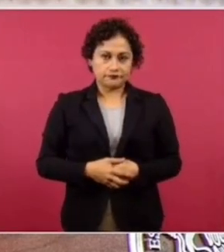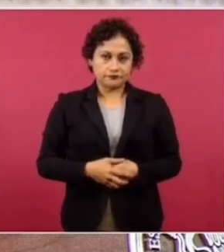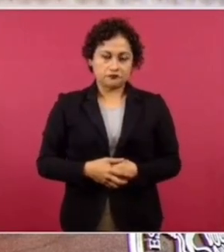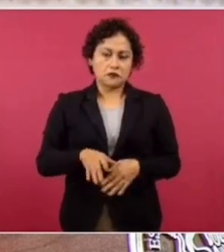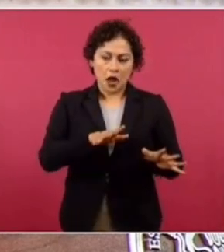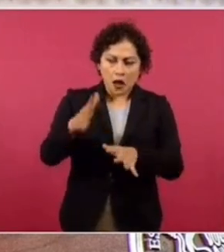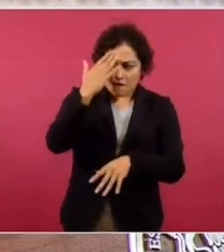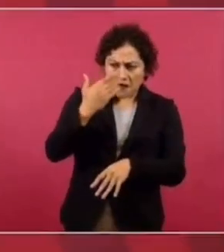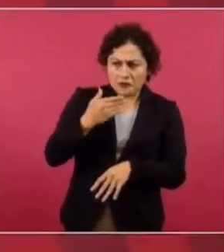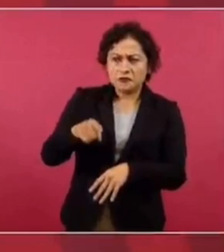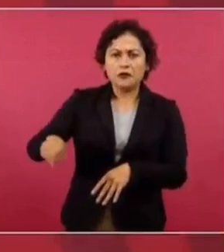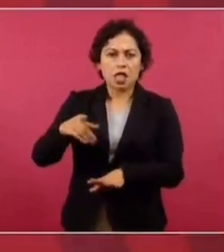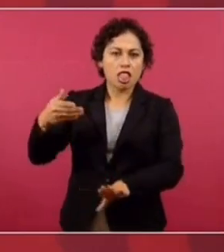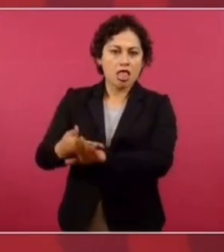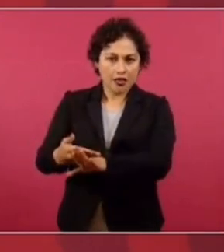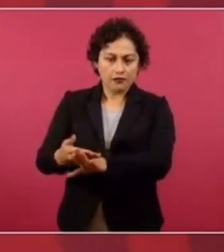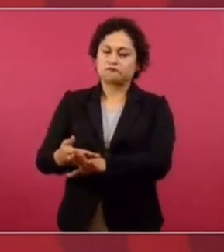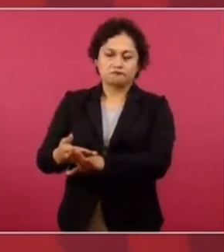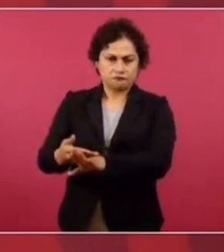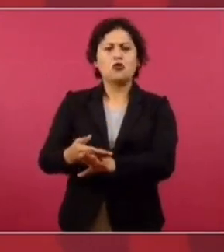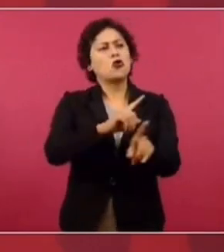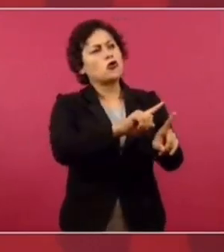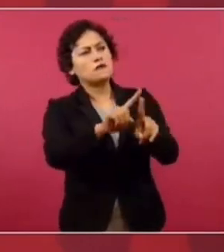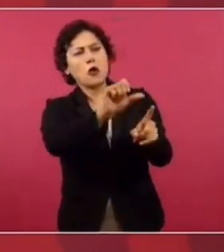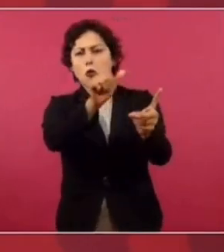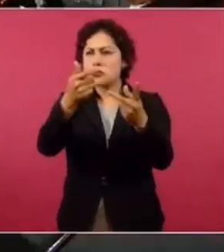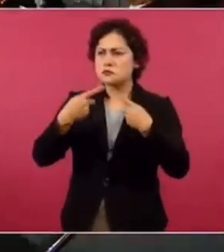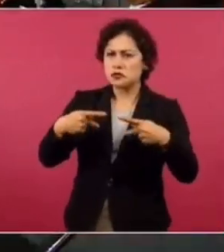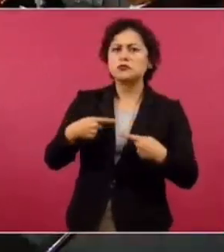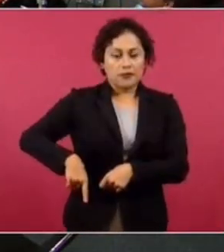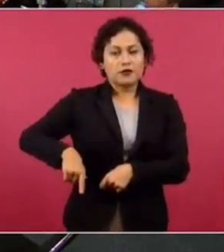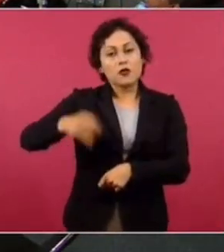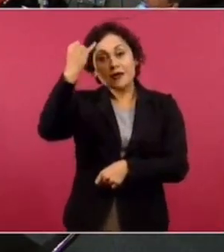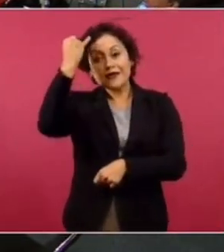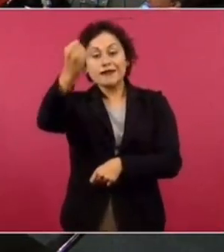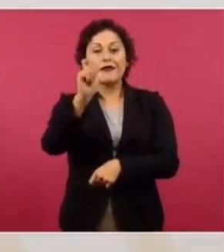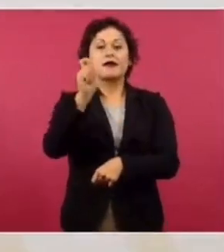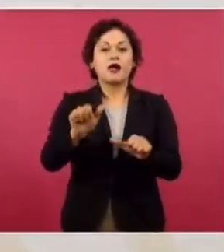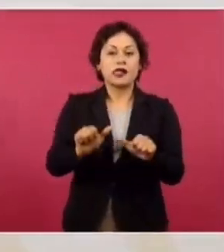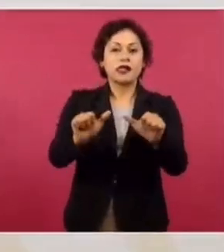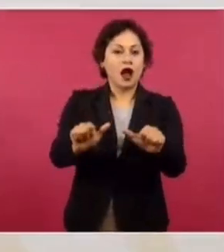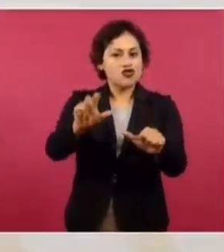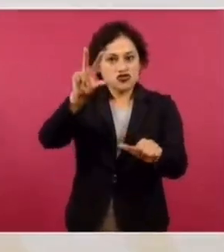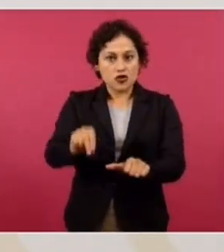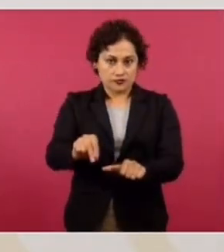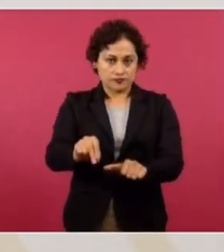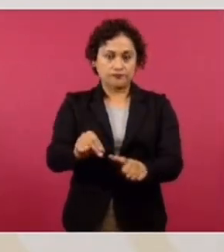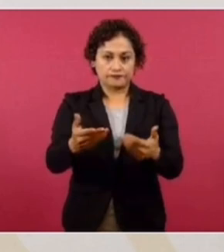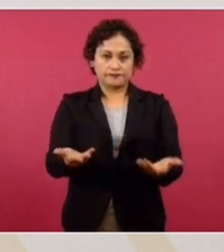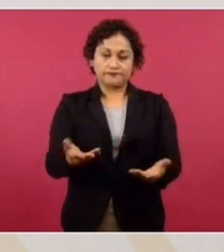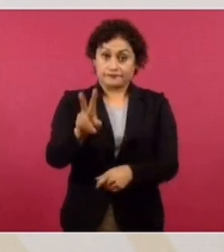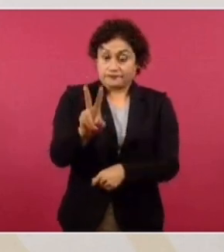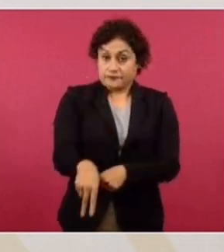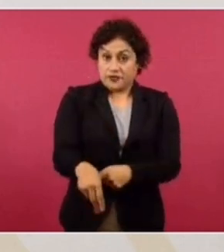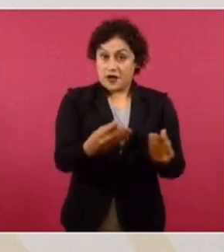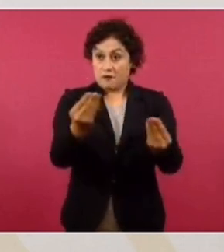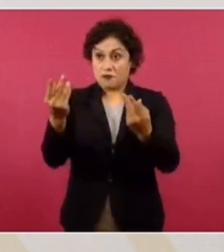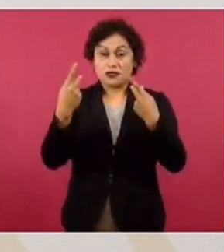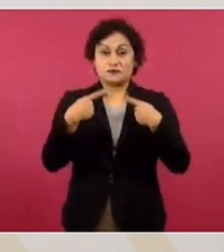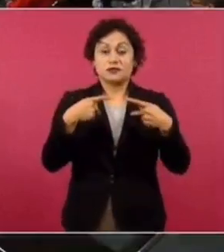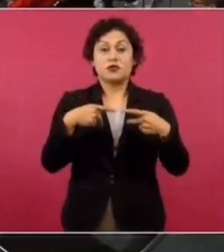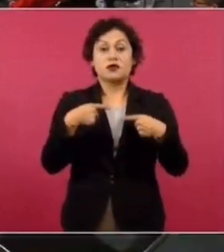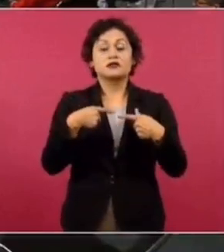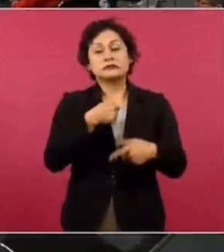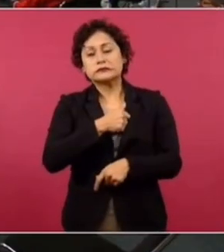contra él. Lo hacemos en todos los casos. Tenemos una política de cero impunidad. Y en el caso de los lamentables asesinatos a periodistas,